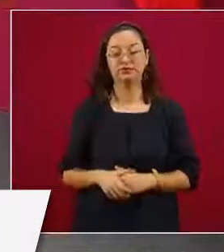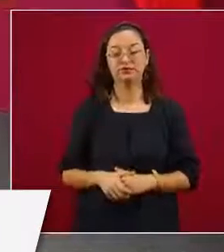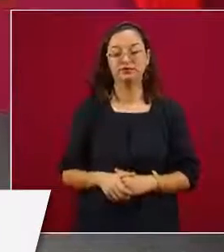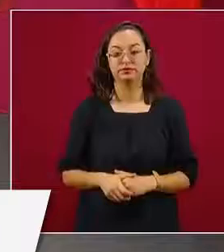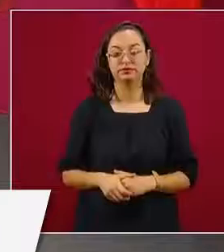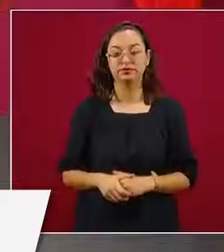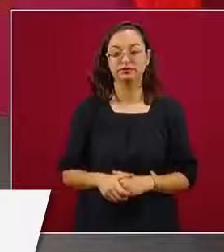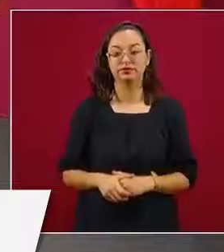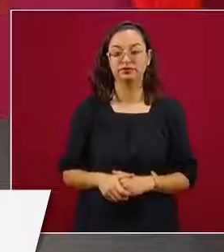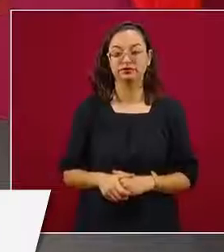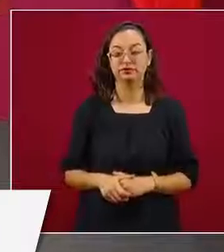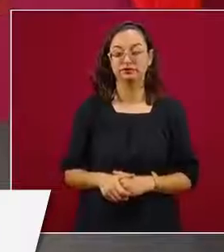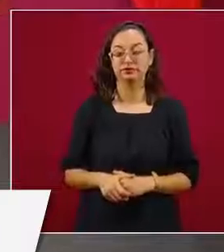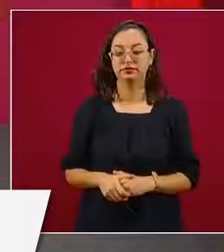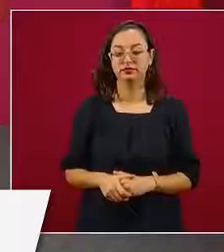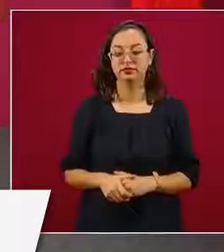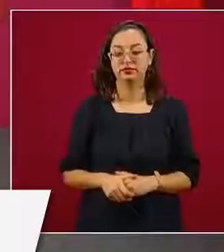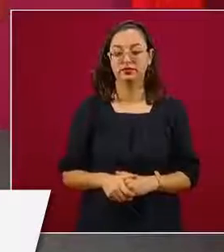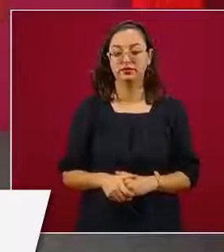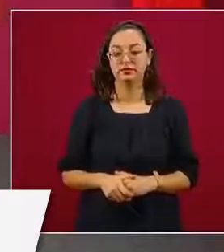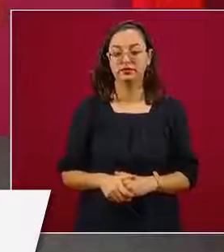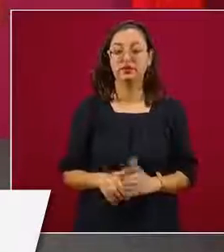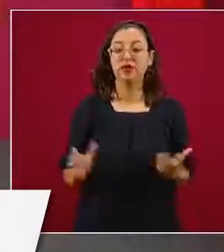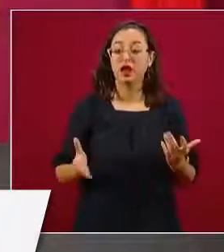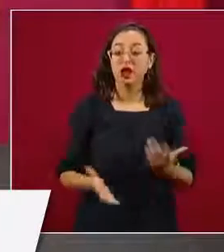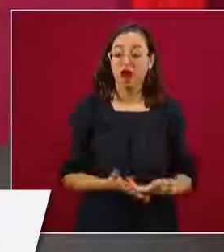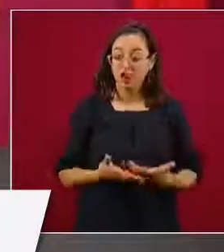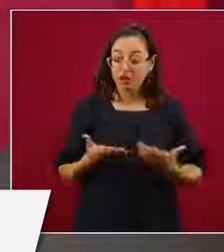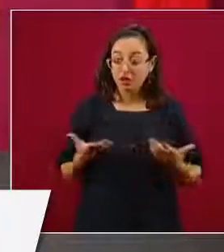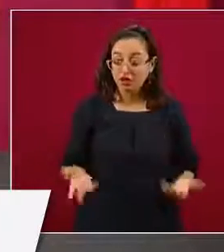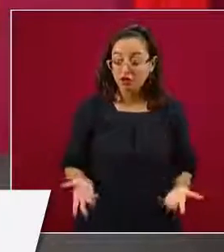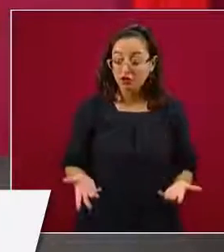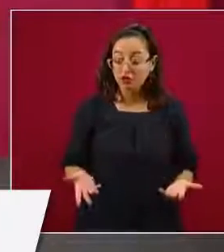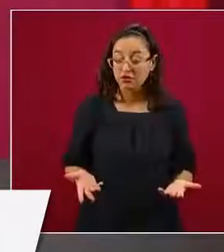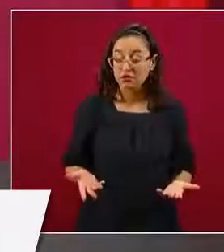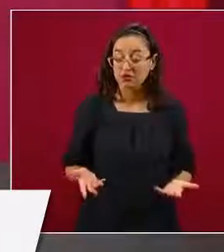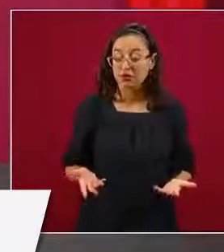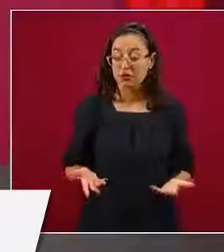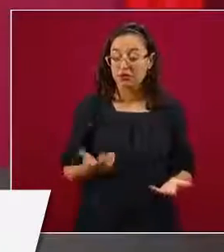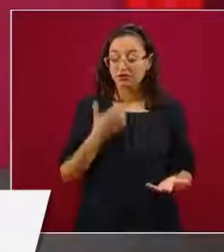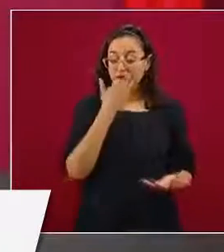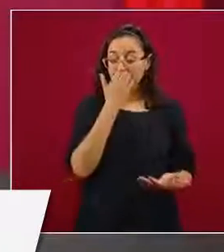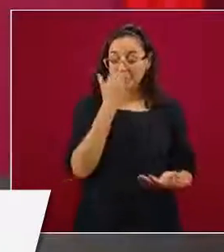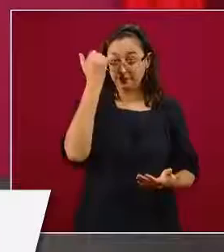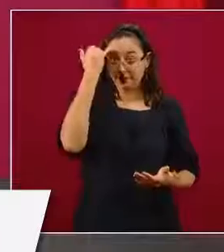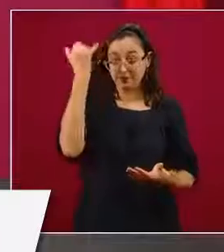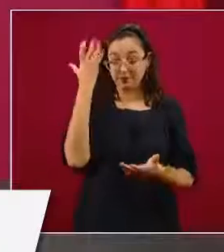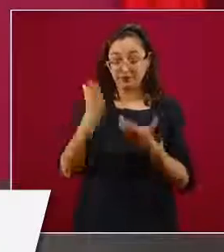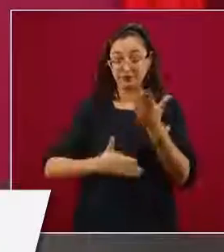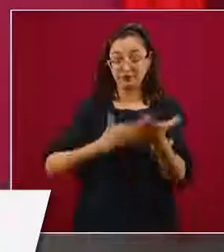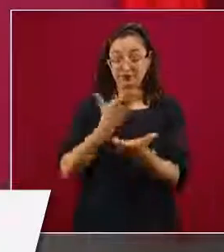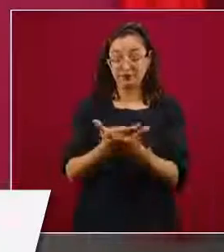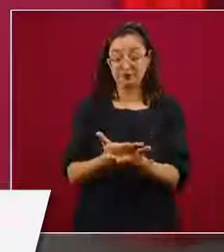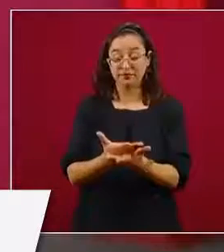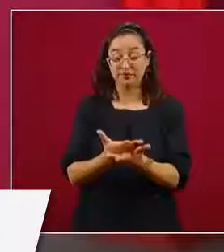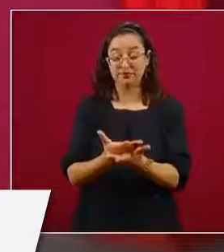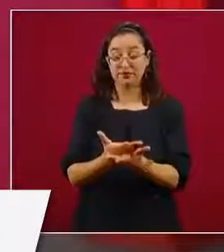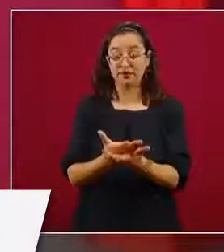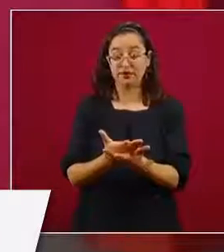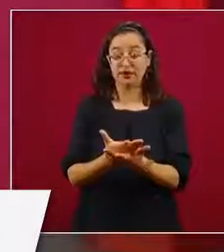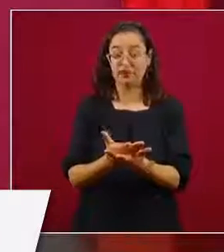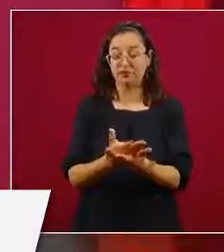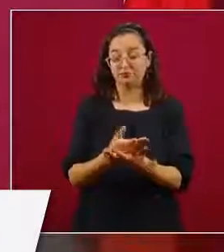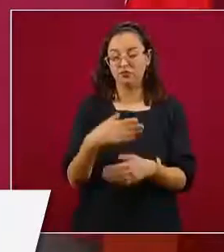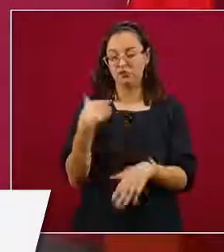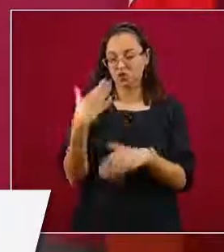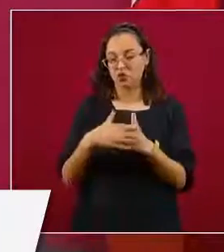por la administración de estas Afores. Ahora, la iniciativa que vamos a enviar